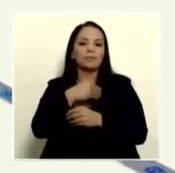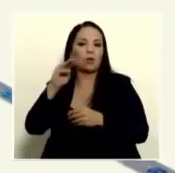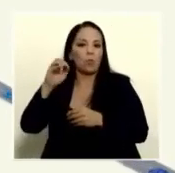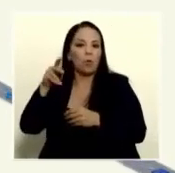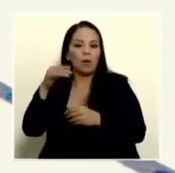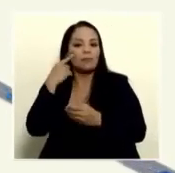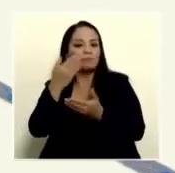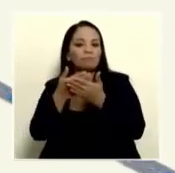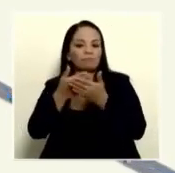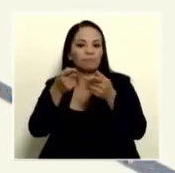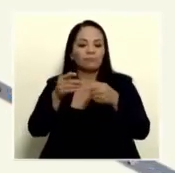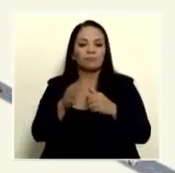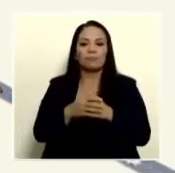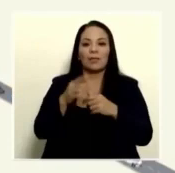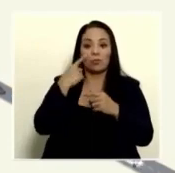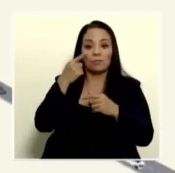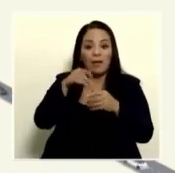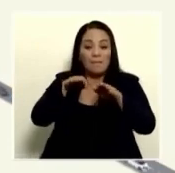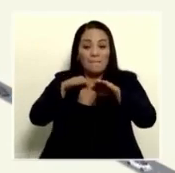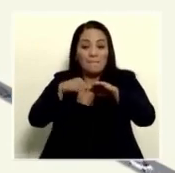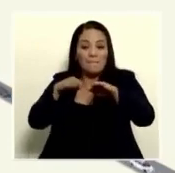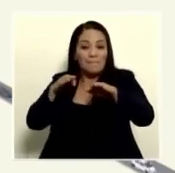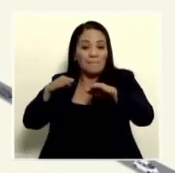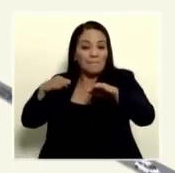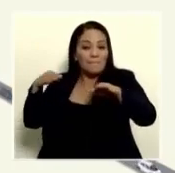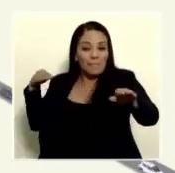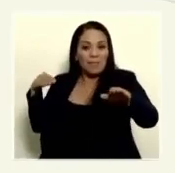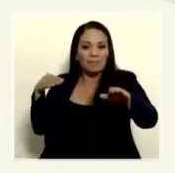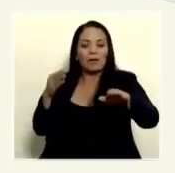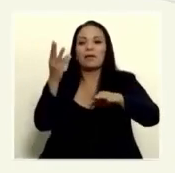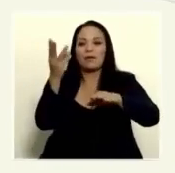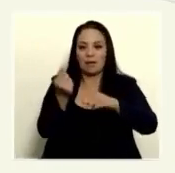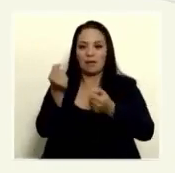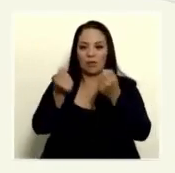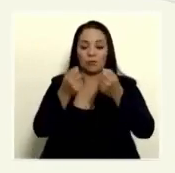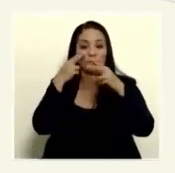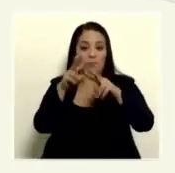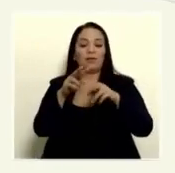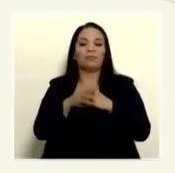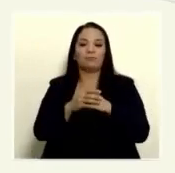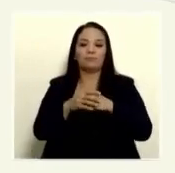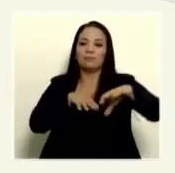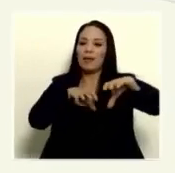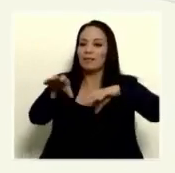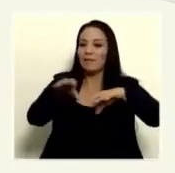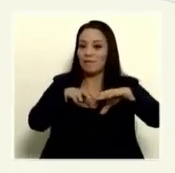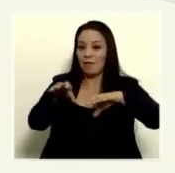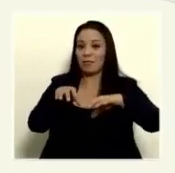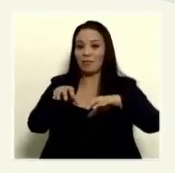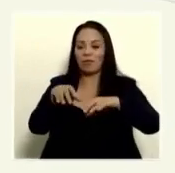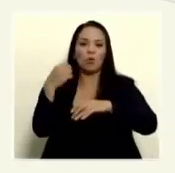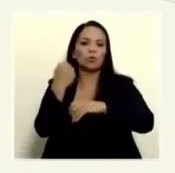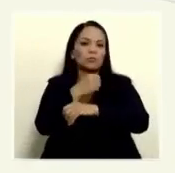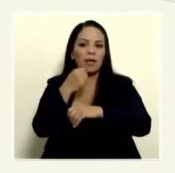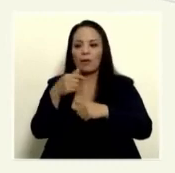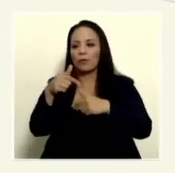y ese es el nivel de la presa que se puede armar con esa cantidad de vehículos que usted está viendo ante un evento especial, sea por el anfiteatro,